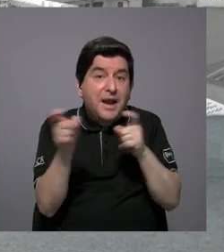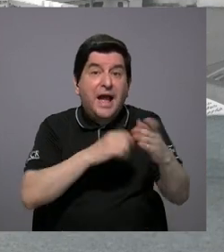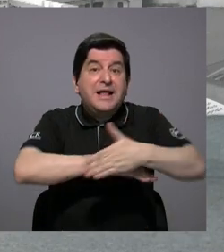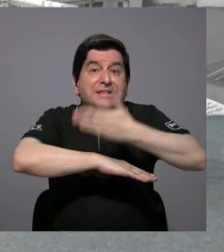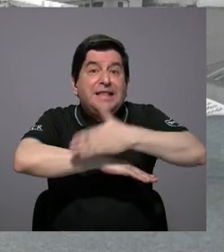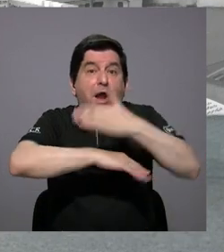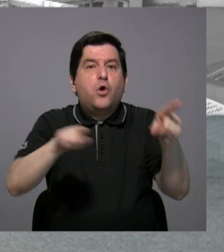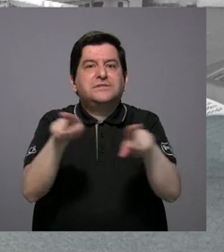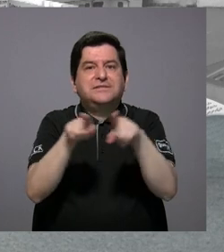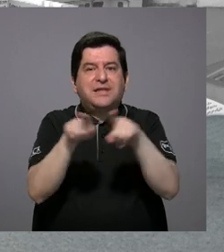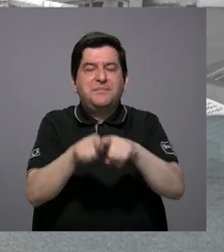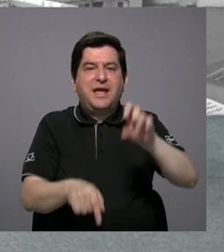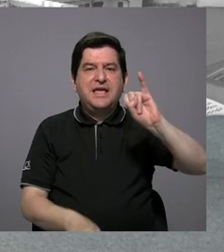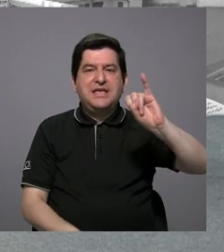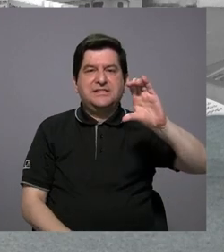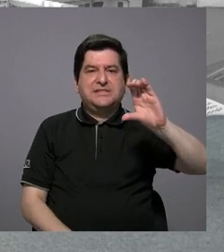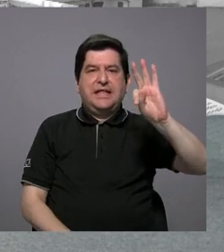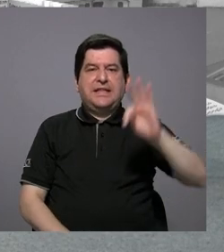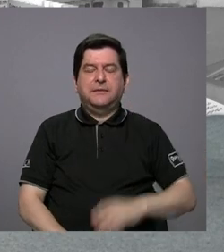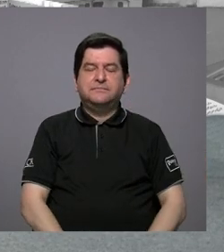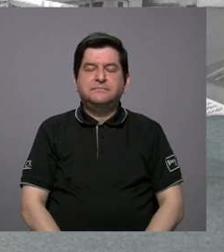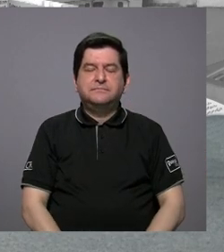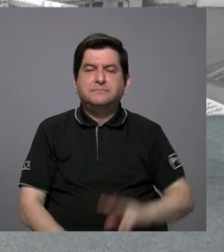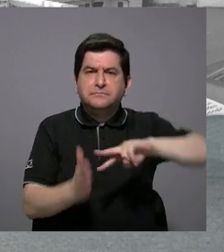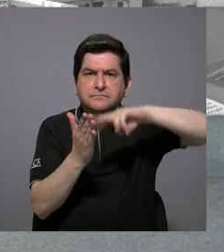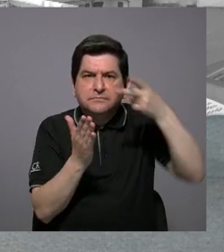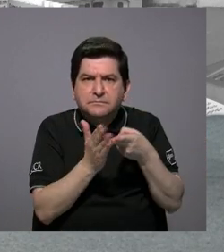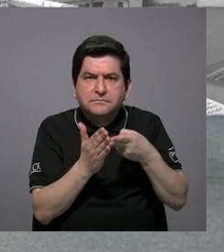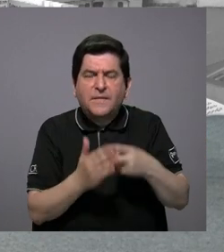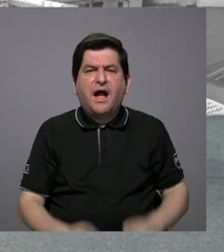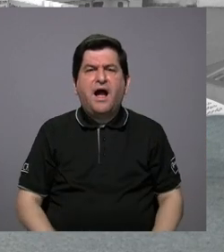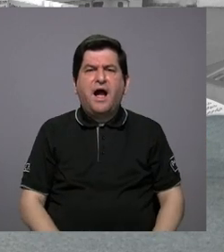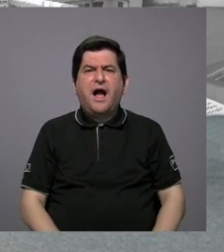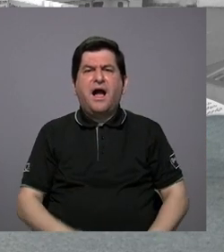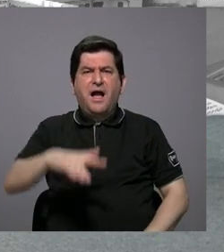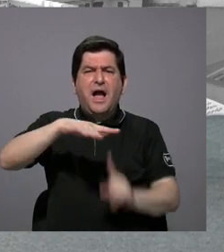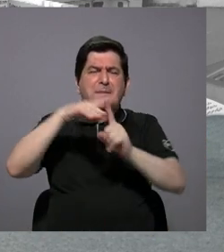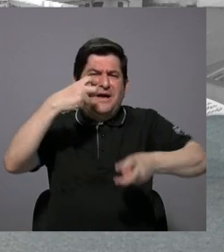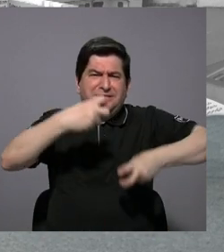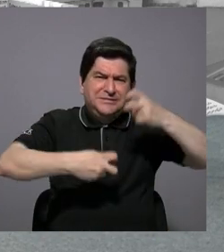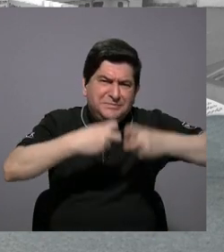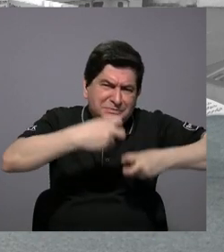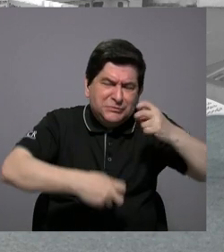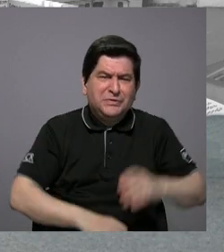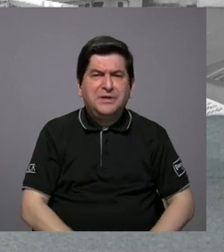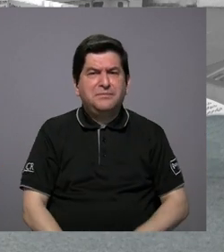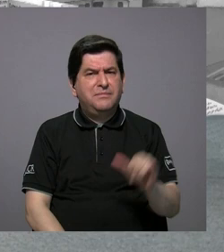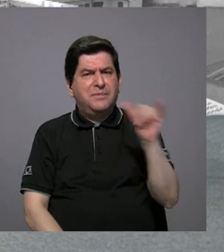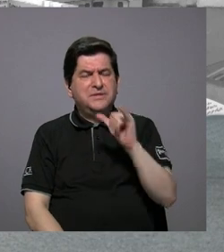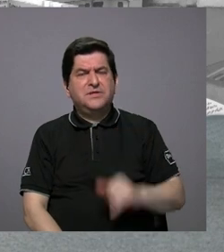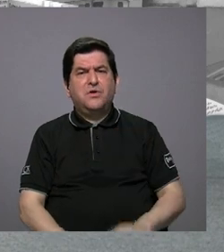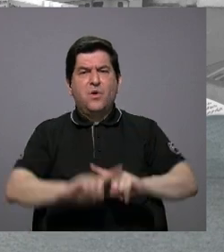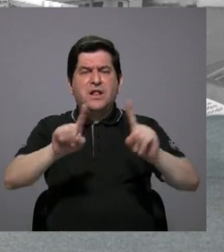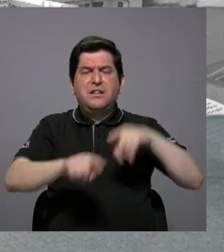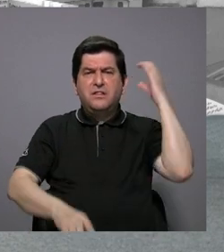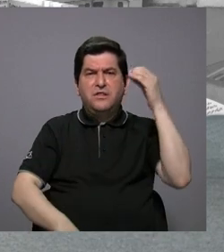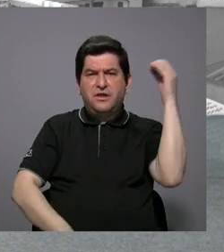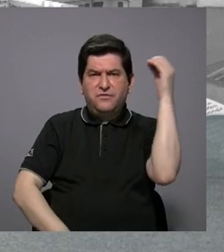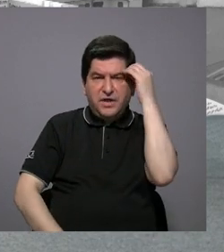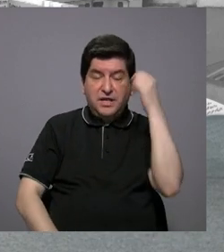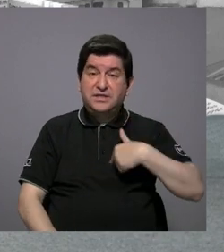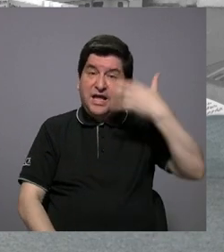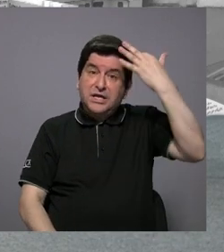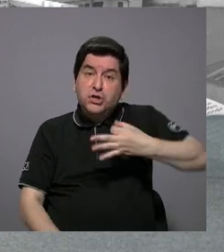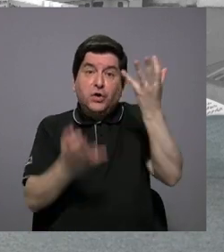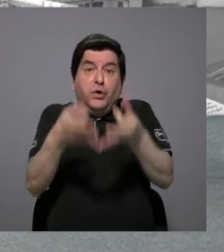costero también lo revisa el ICT. Y eso implica que hay conflictos, eso implica que hay diferencias y por eso es que